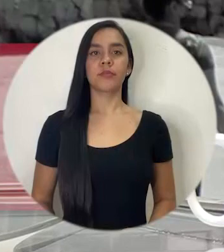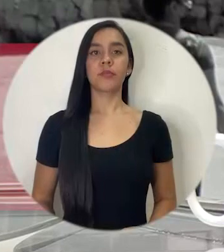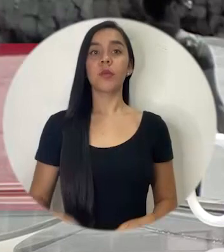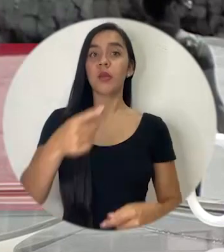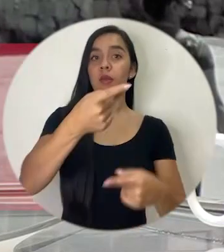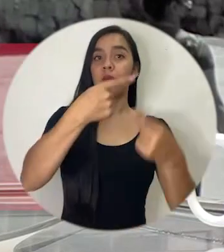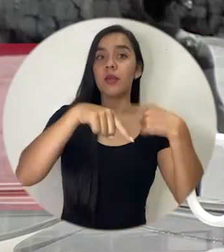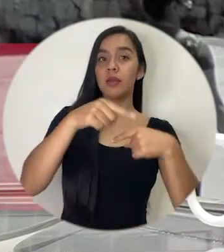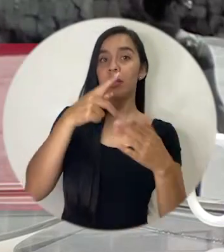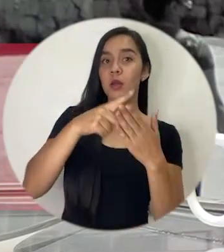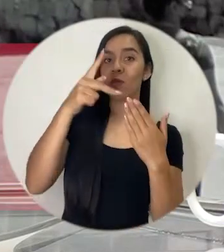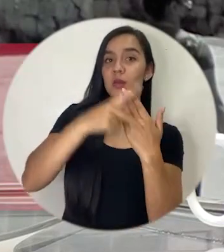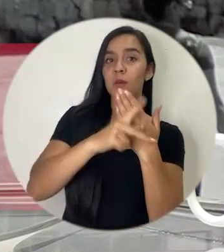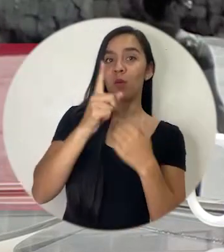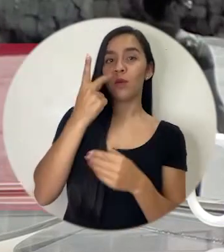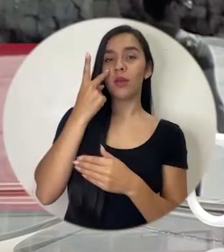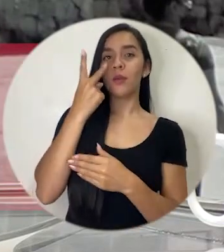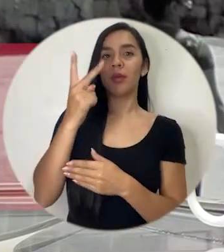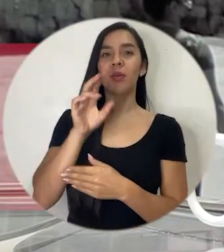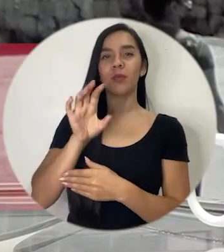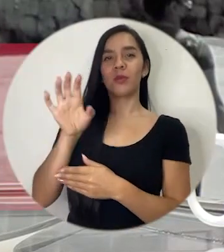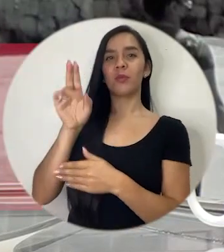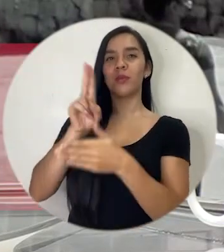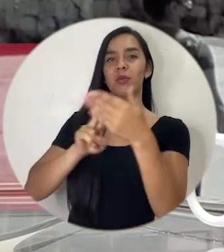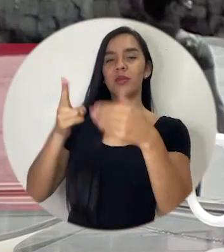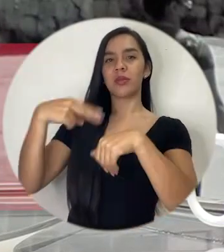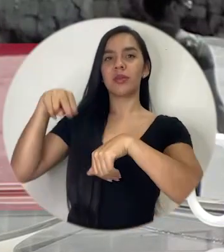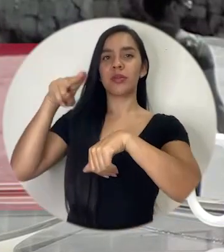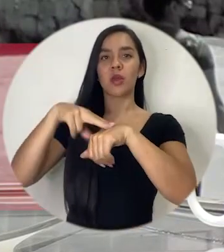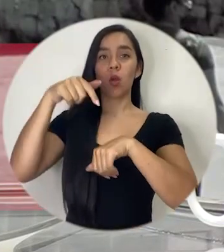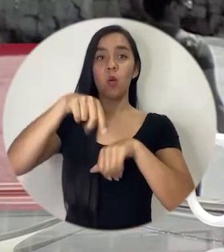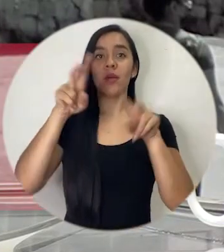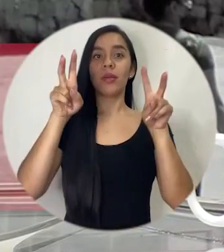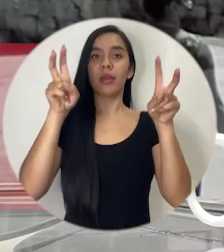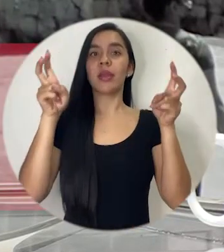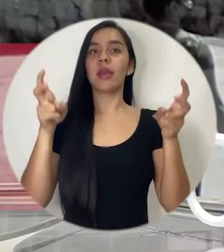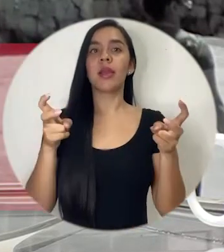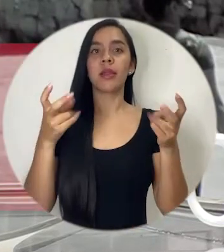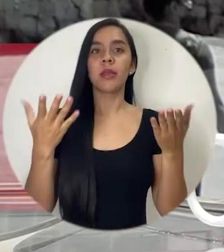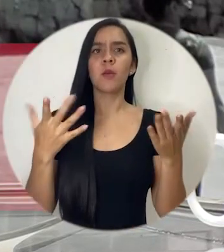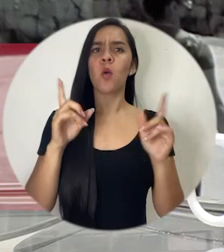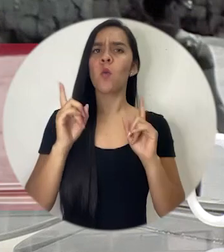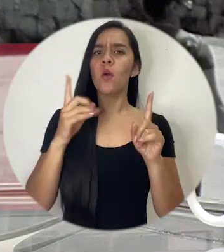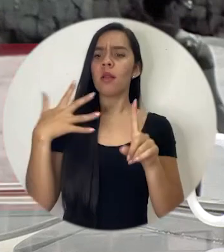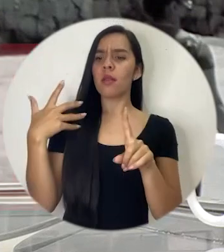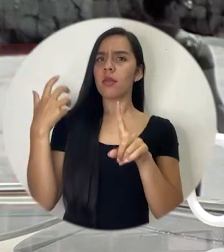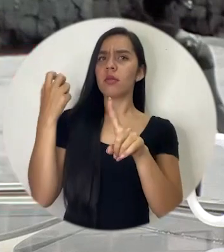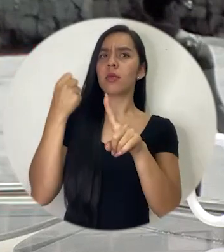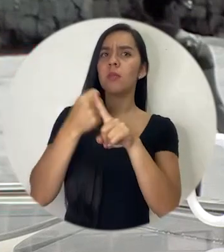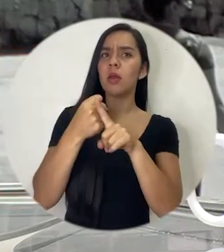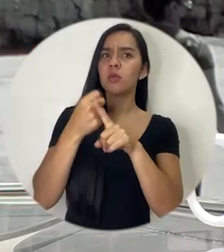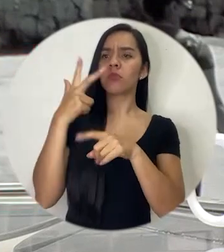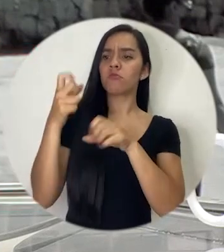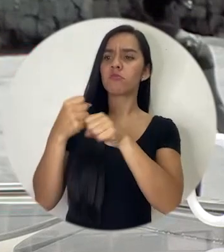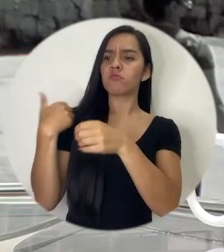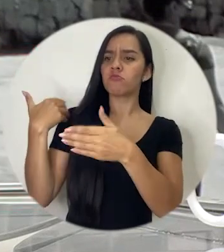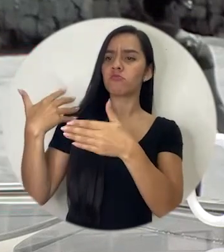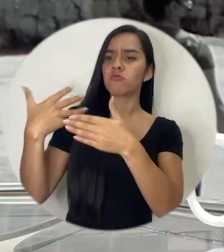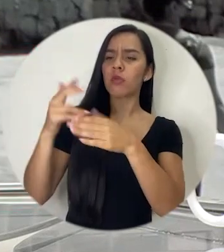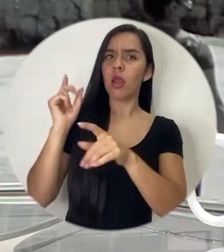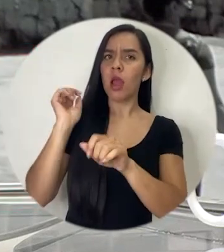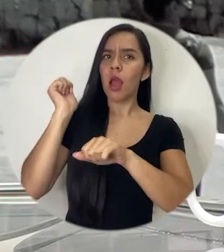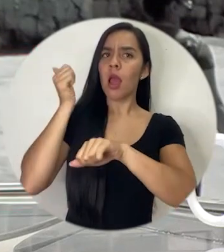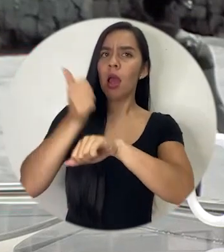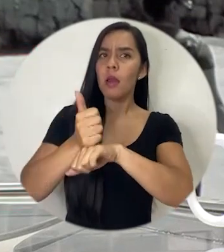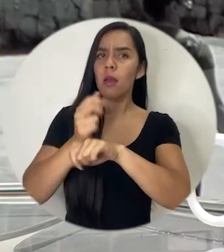regreso usted a una mirada del programa de la universidad nacional hoy con el tema de el impacto que ha tenido en estos últimos tres años la aplicación de la